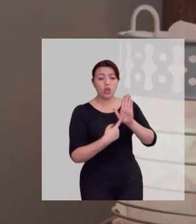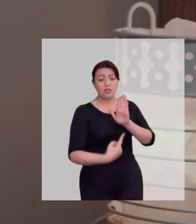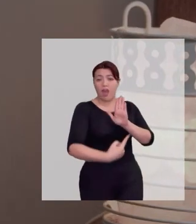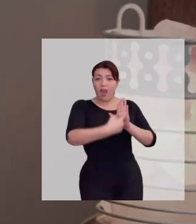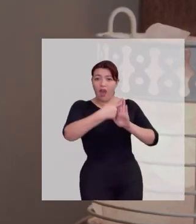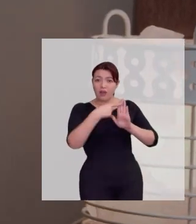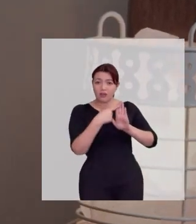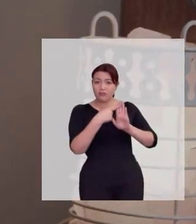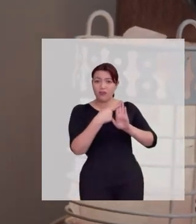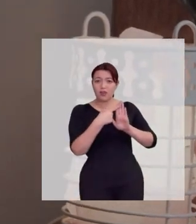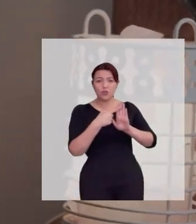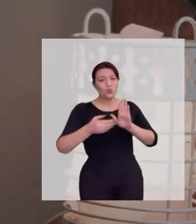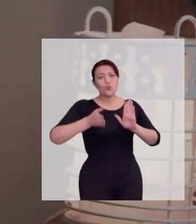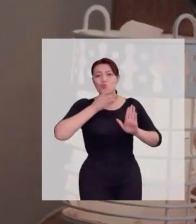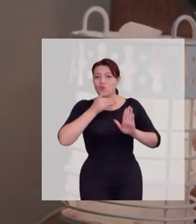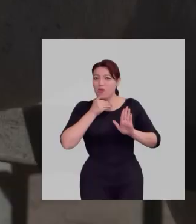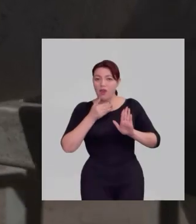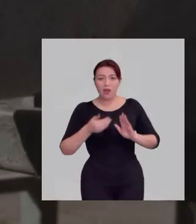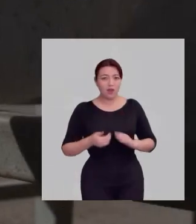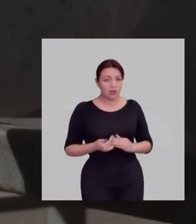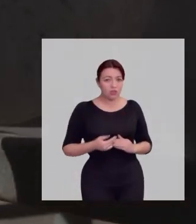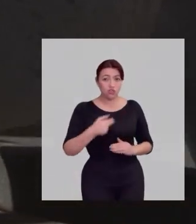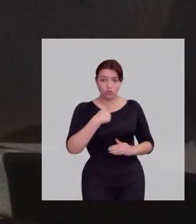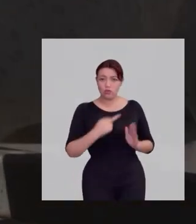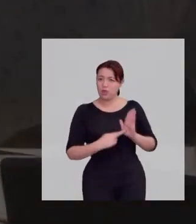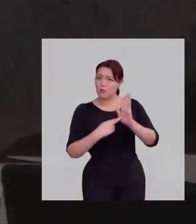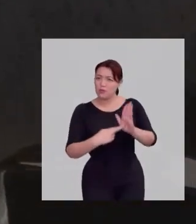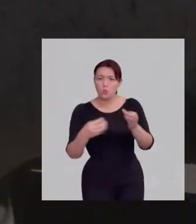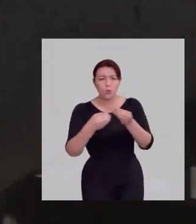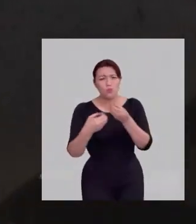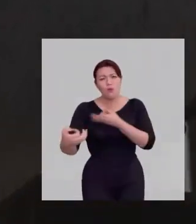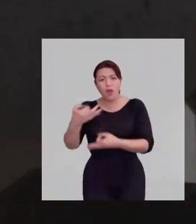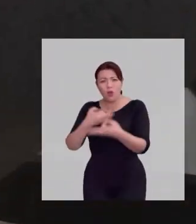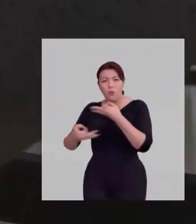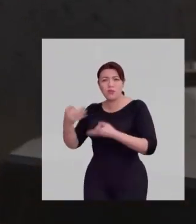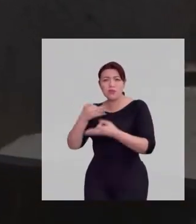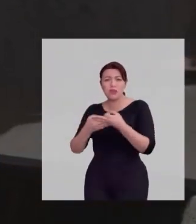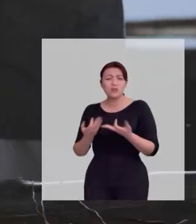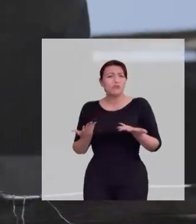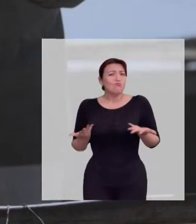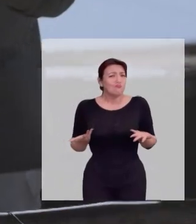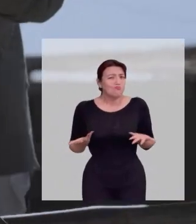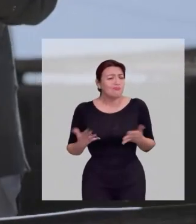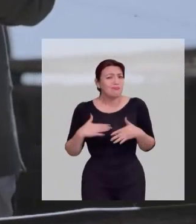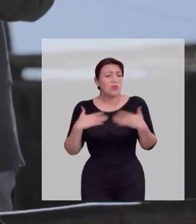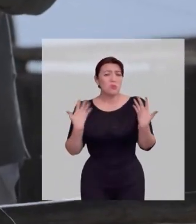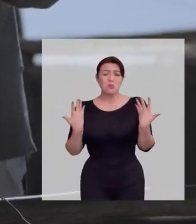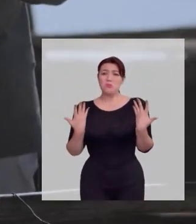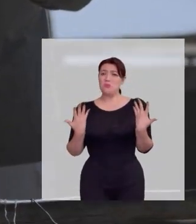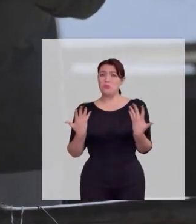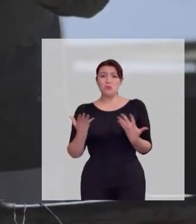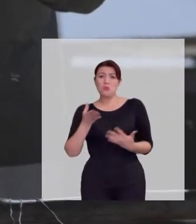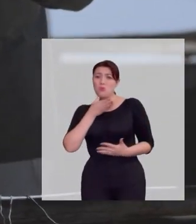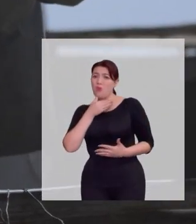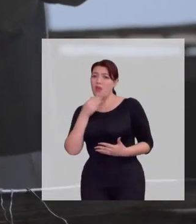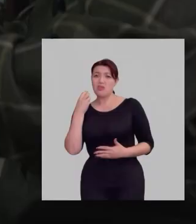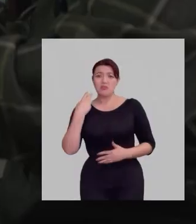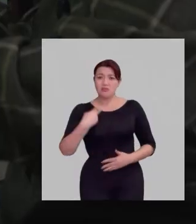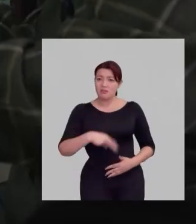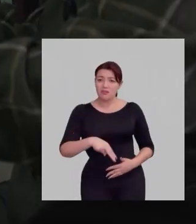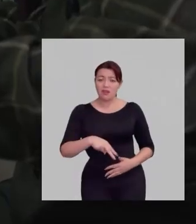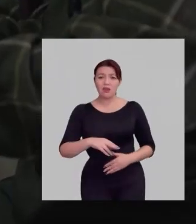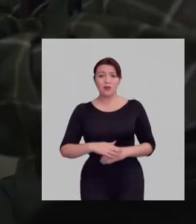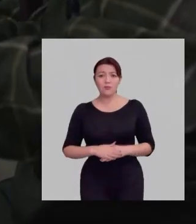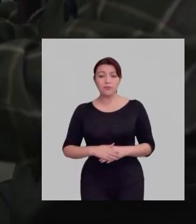Y eso ya nos quita lo de arriba. Me siento y represento a mucha gente que me lo ha comentado. Nos sentimos como en tierra de nadie.